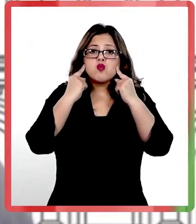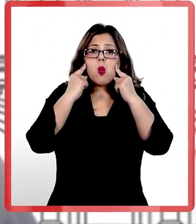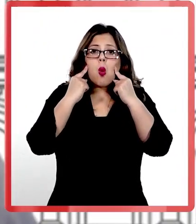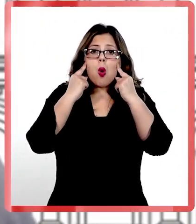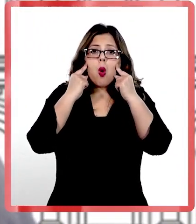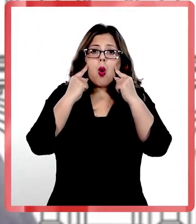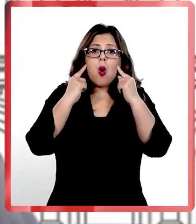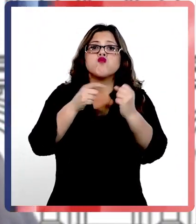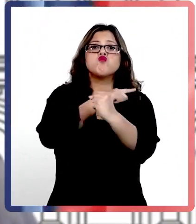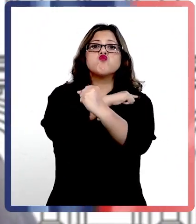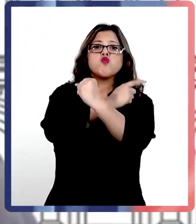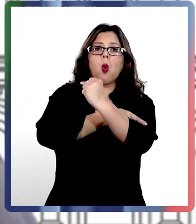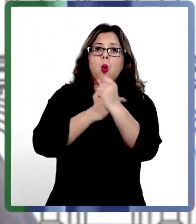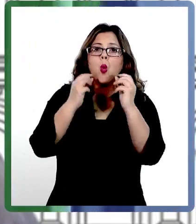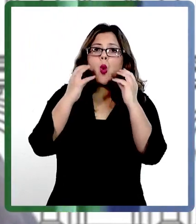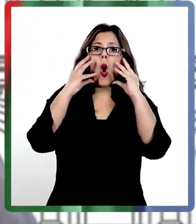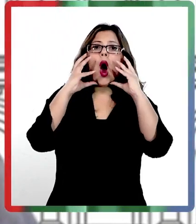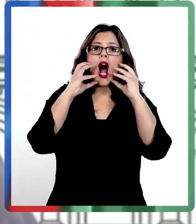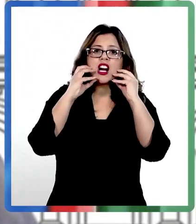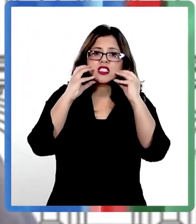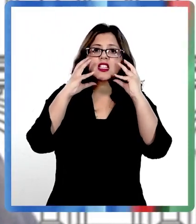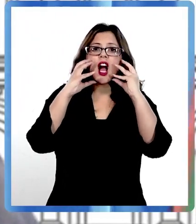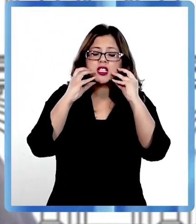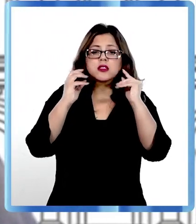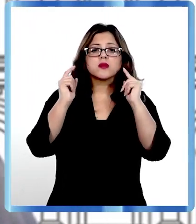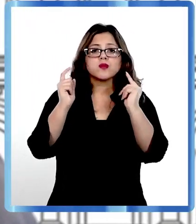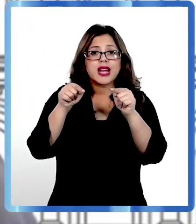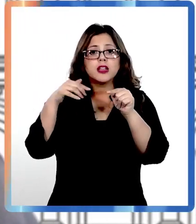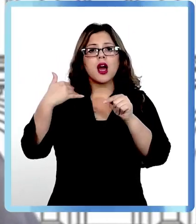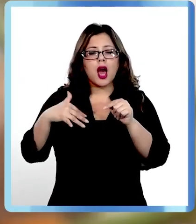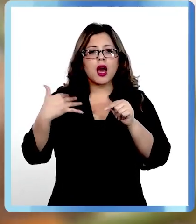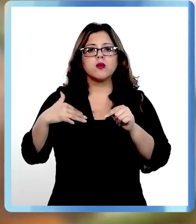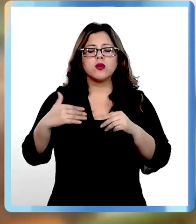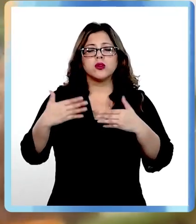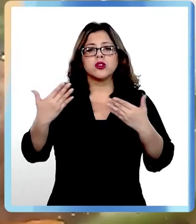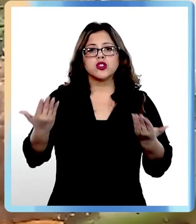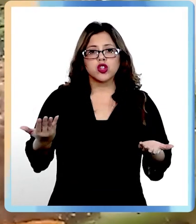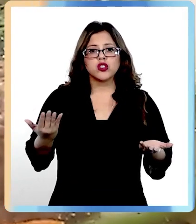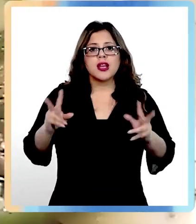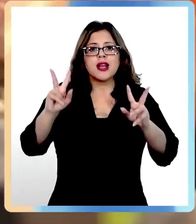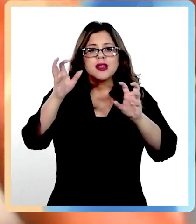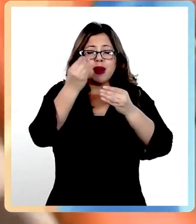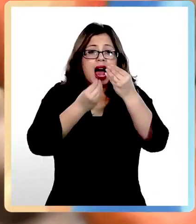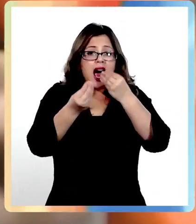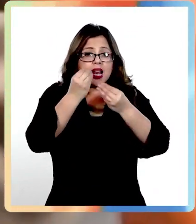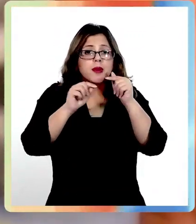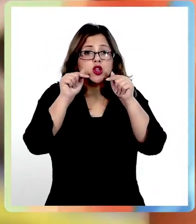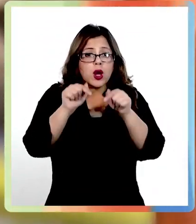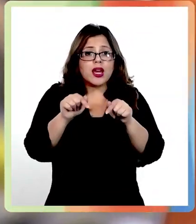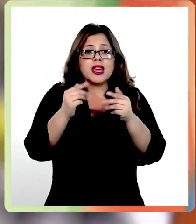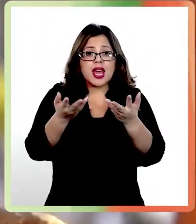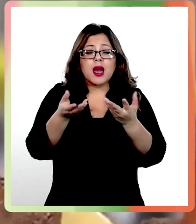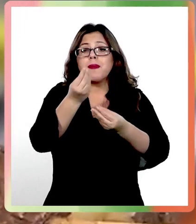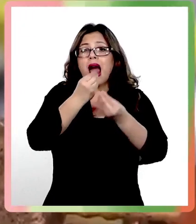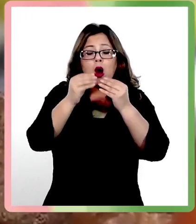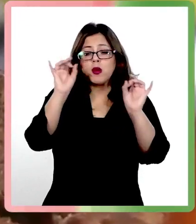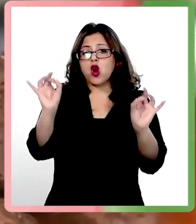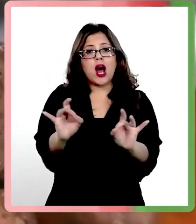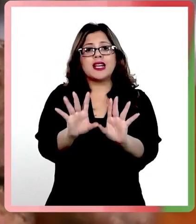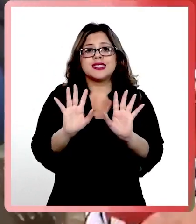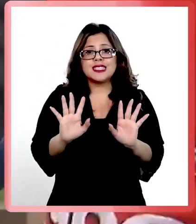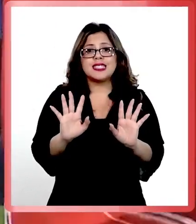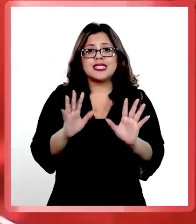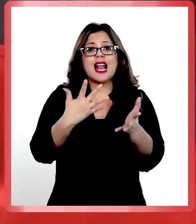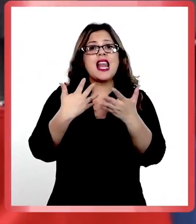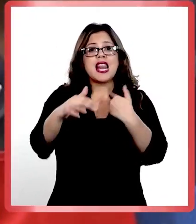es cierto?, de la cara. Yo creo que eso es sumamente importante. Entonces, los alimentos están ahí para comerlos como están.